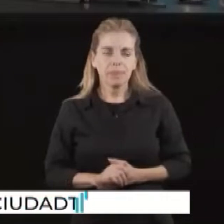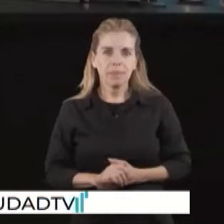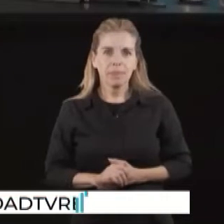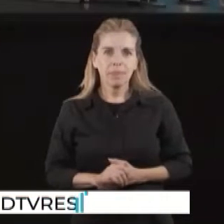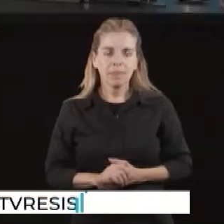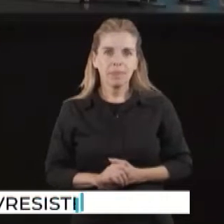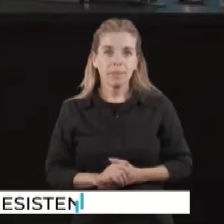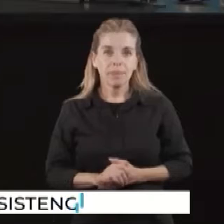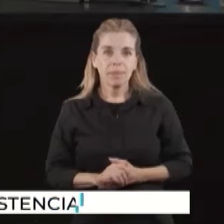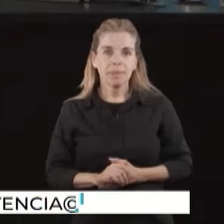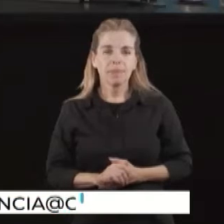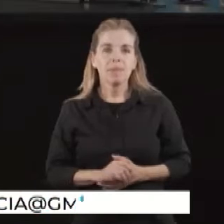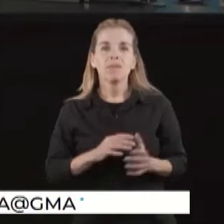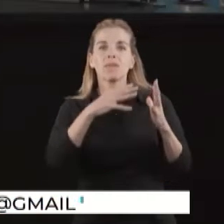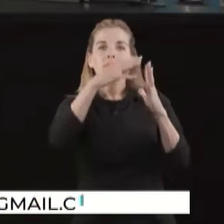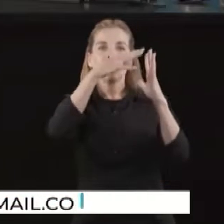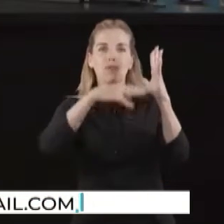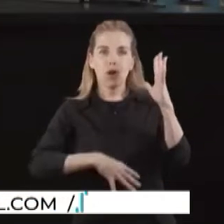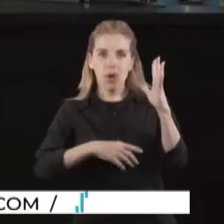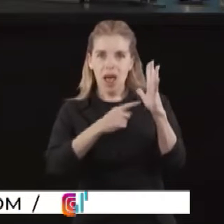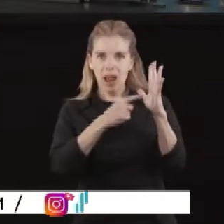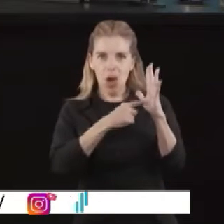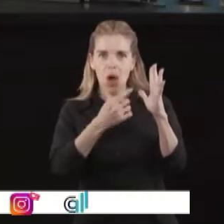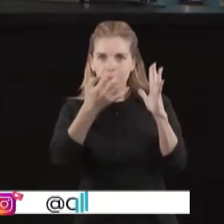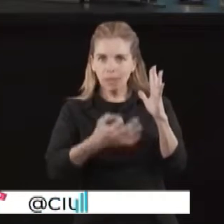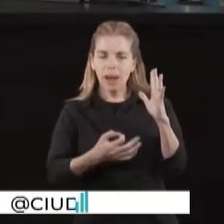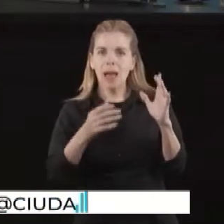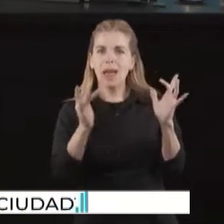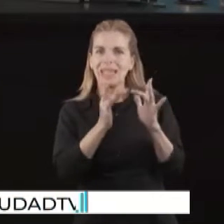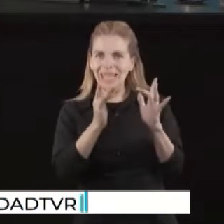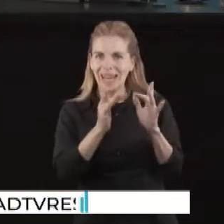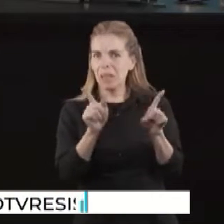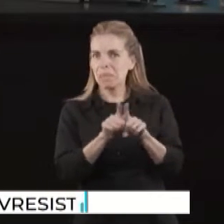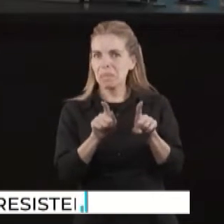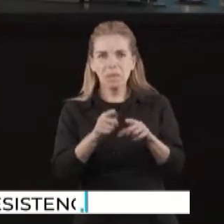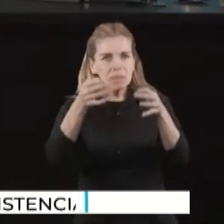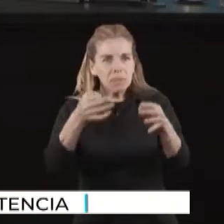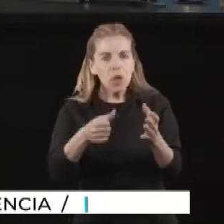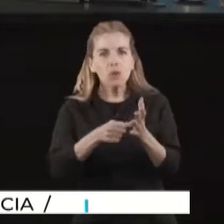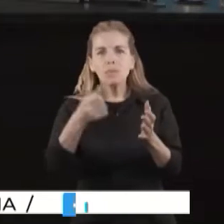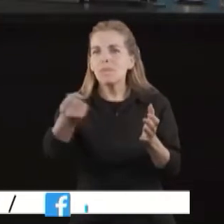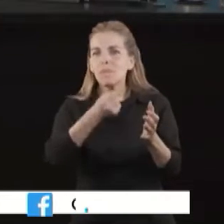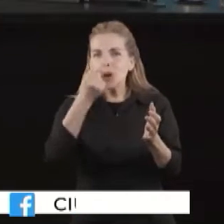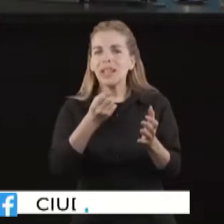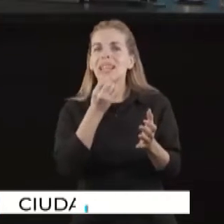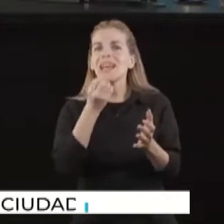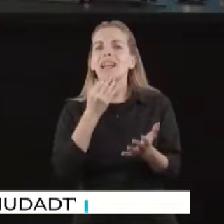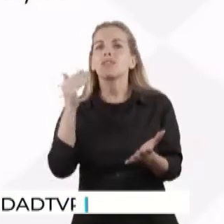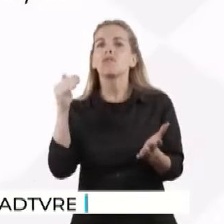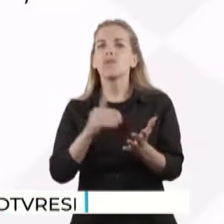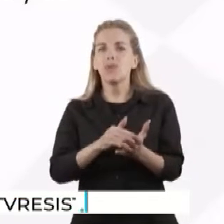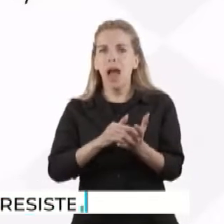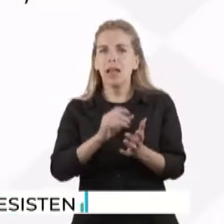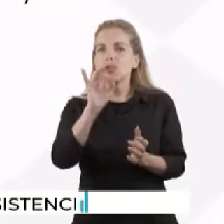El formulario que está disponible para que se cargue tiene un carácter de declaración jurada. Y es un solo